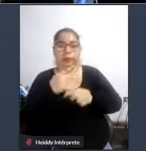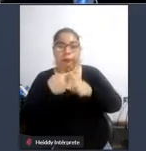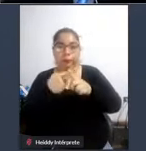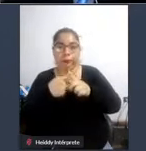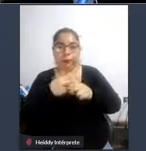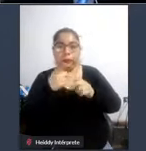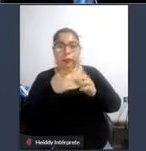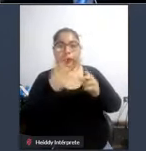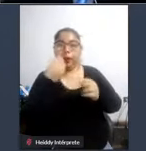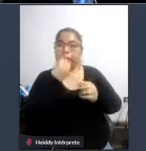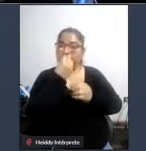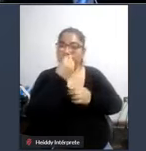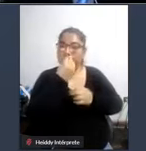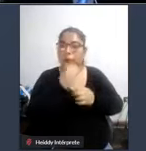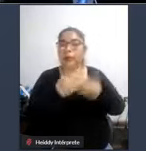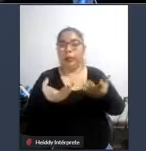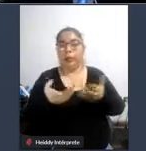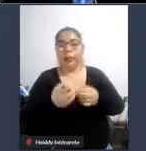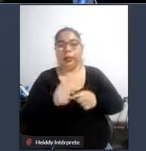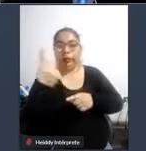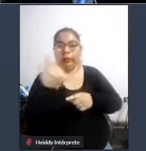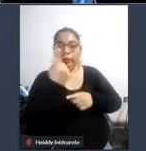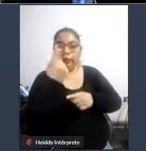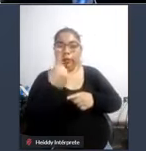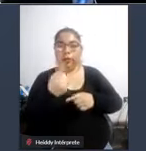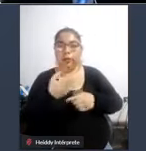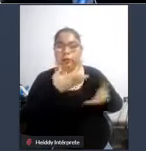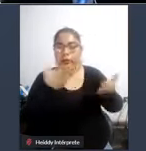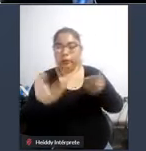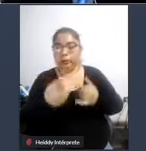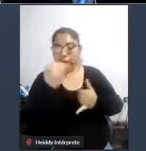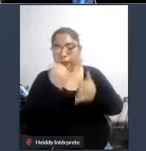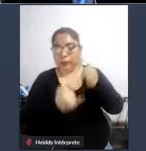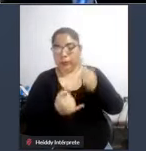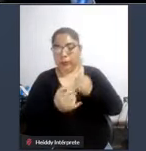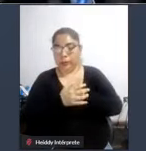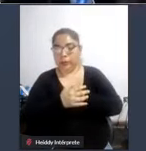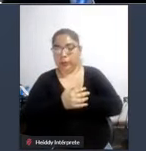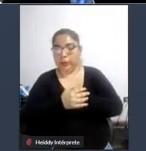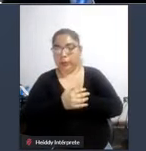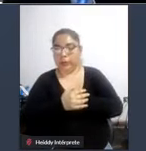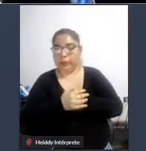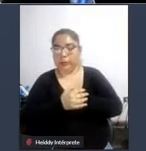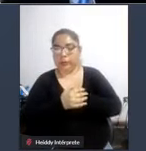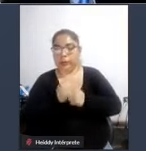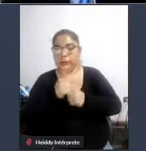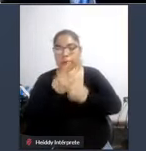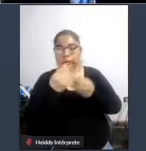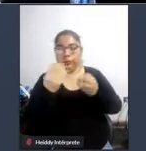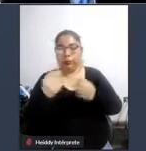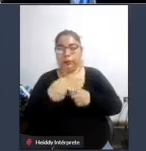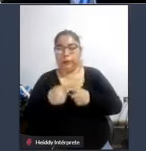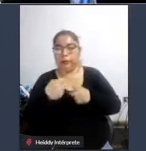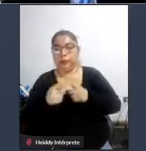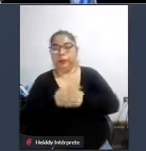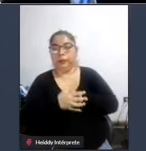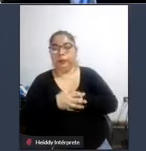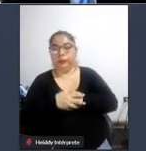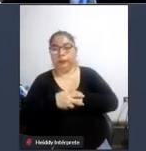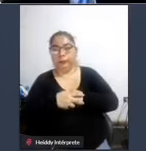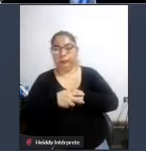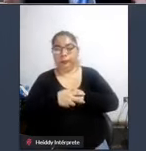alimentación porque así es la única forma como van a poder llegar e ir a la universidad en fin hay muchísimas otras cosas pero